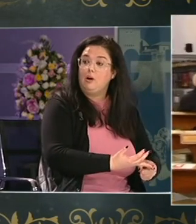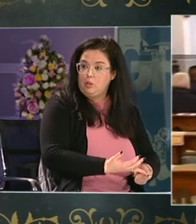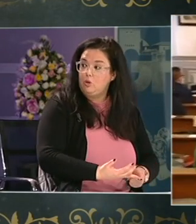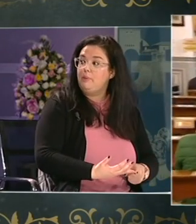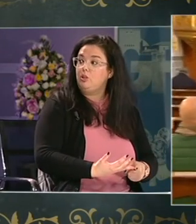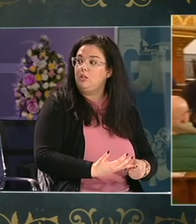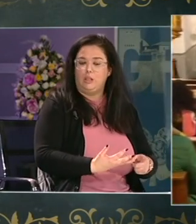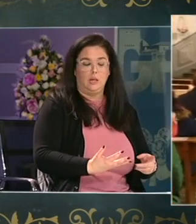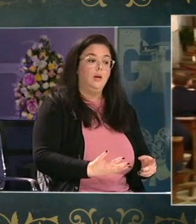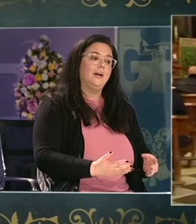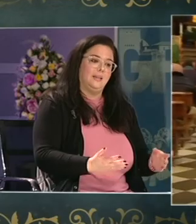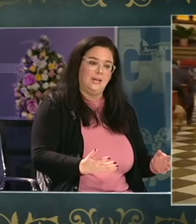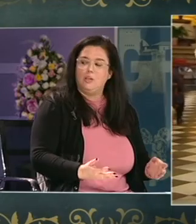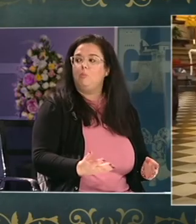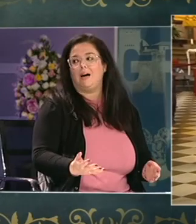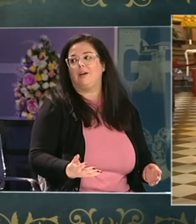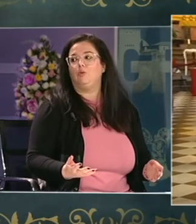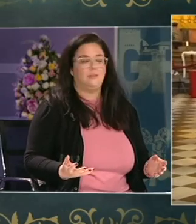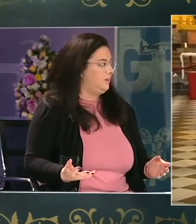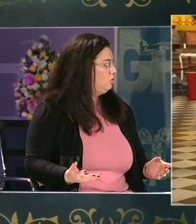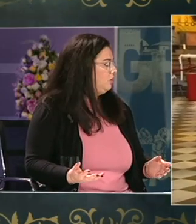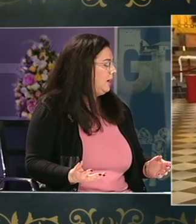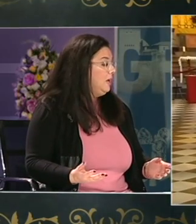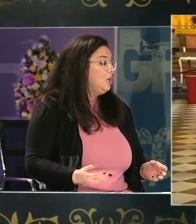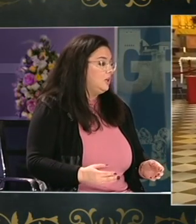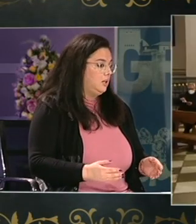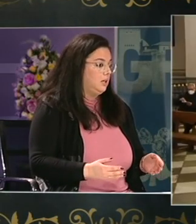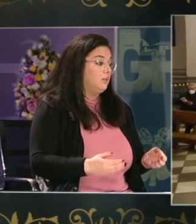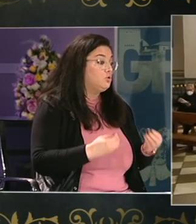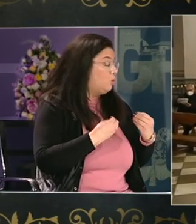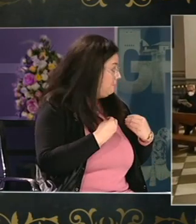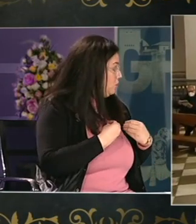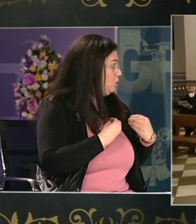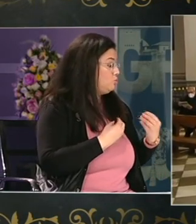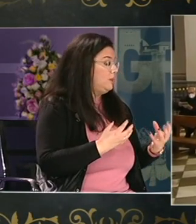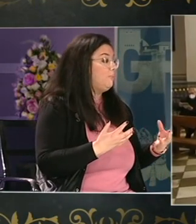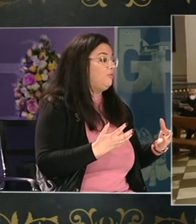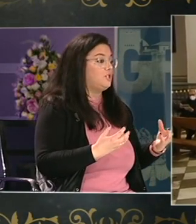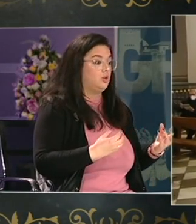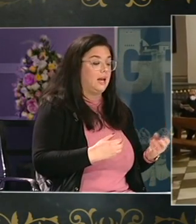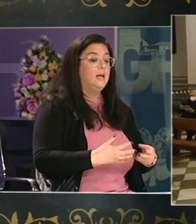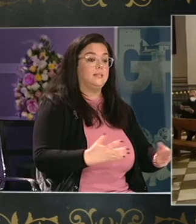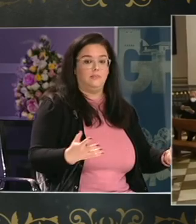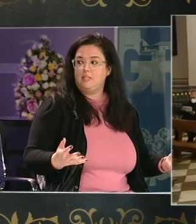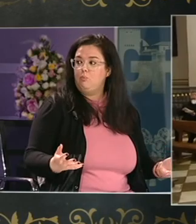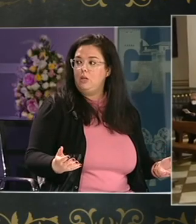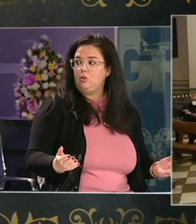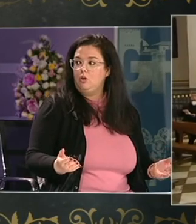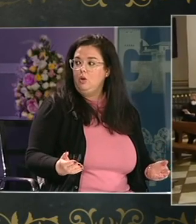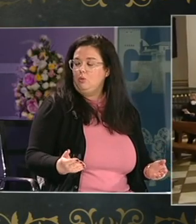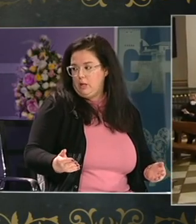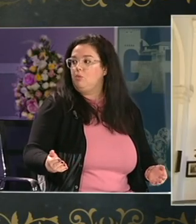federación Armando López Ortiz es decir gente que tiene un bagaje y una trayectoria y en su ámbito y en su vida profesional se han